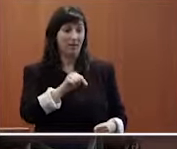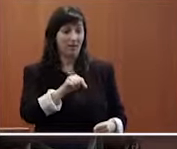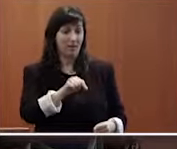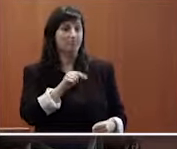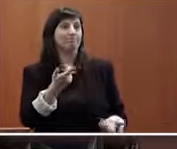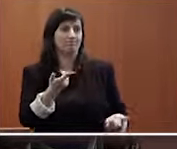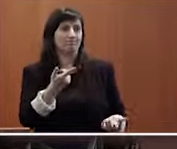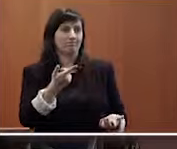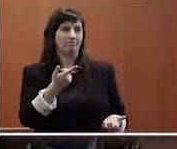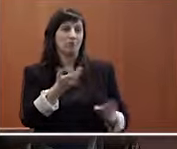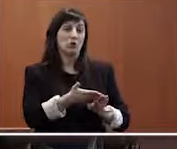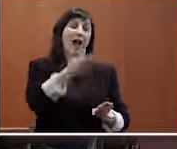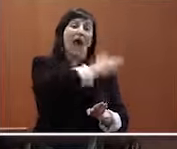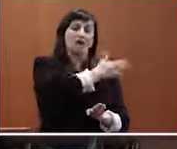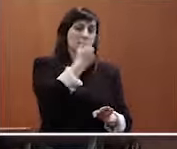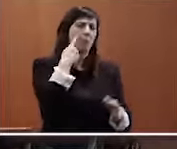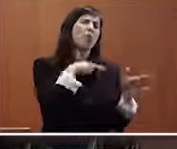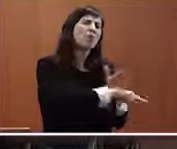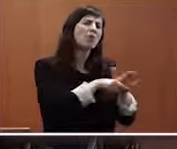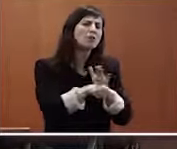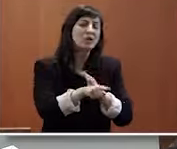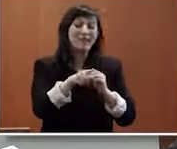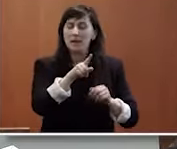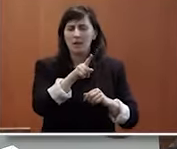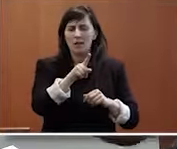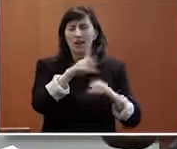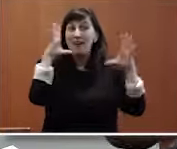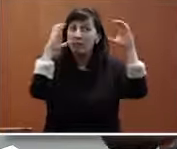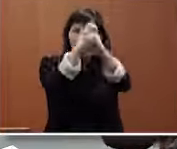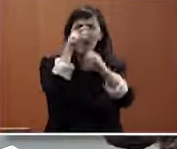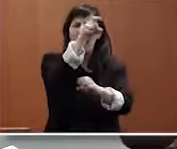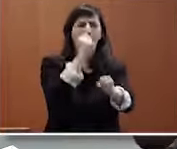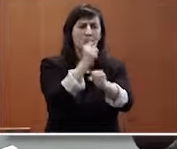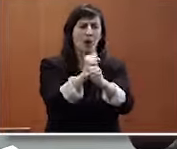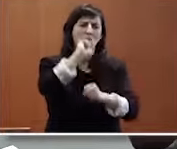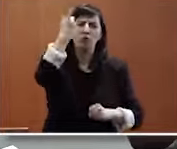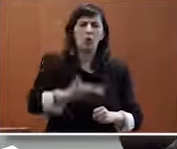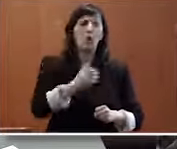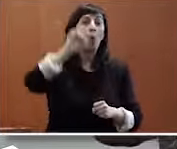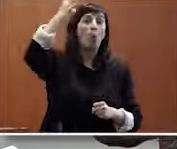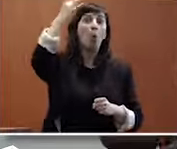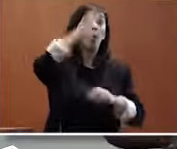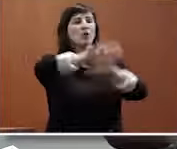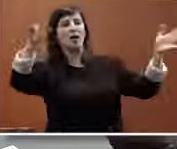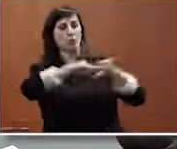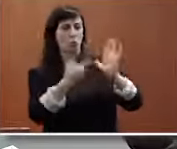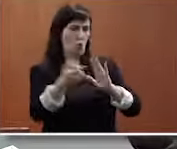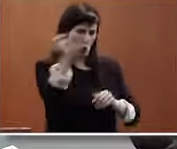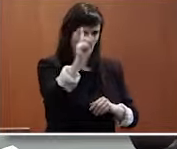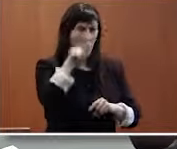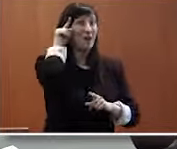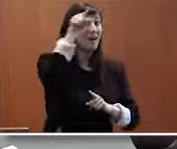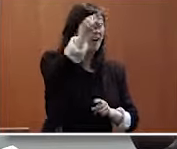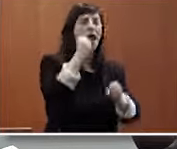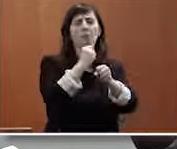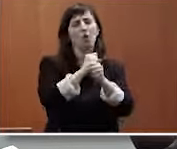en cuenta lógicamente los procesos normales yo diría que este es el importante el empleo es fundamental no es el único a veces incluso hay que dar pasos antes pero el empleo es fundamental